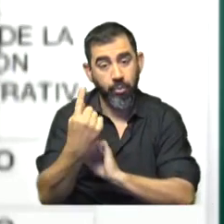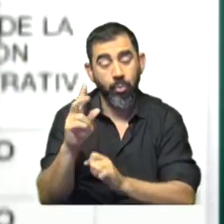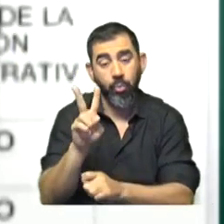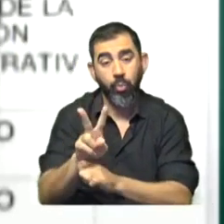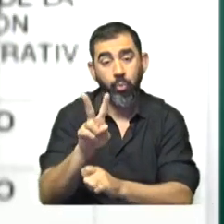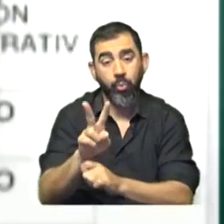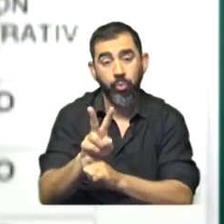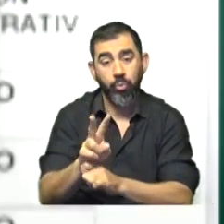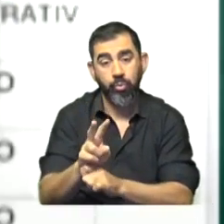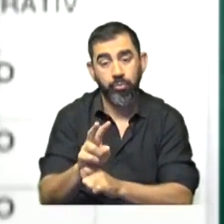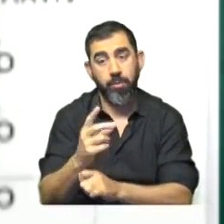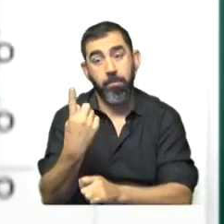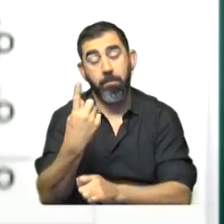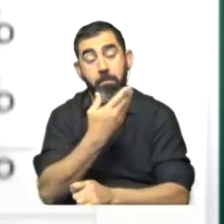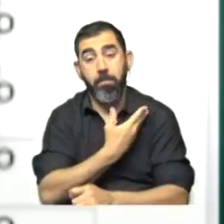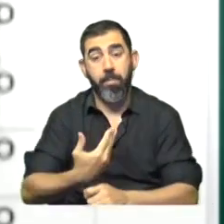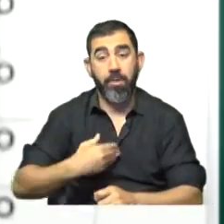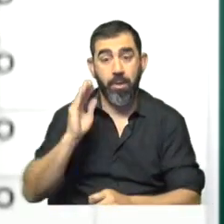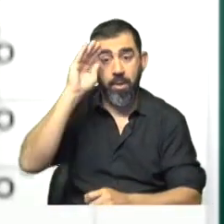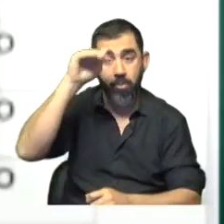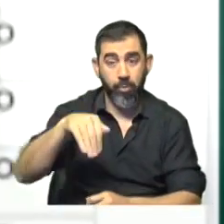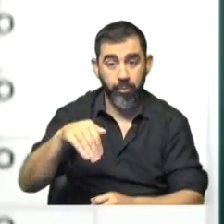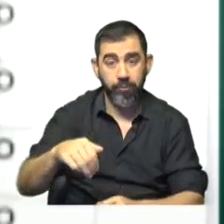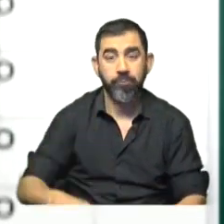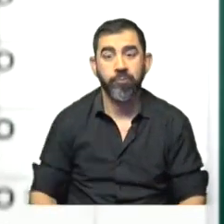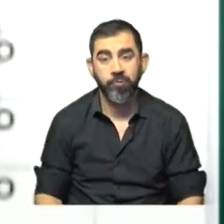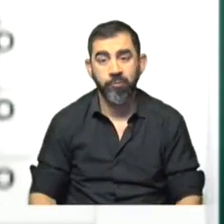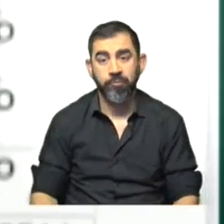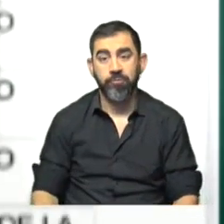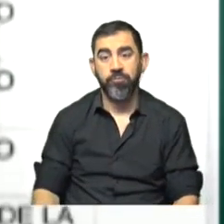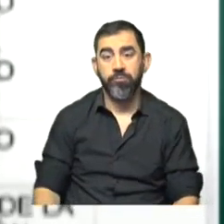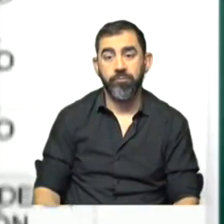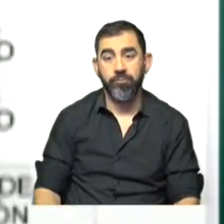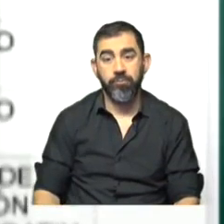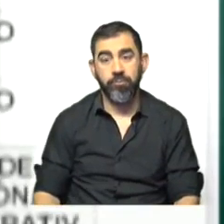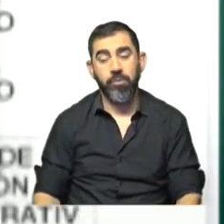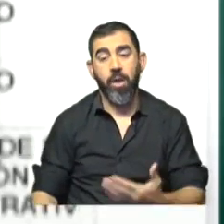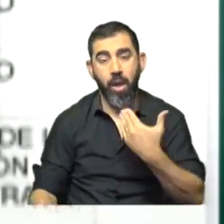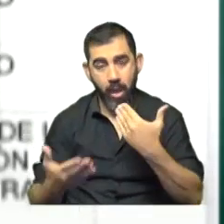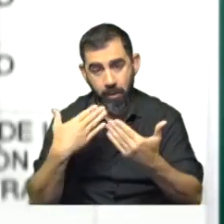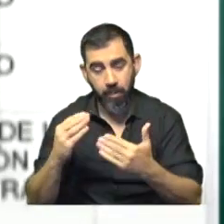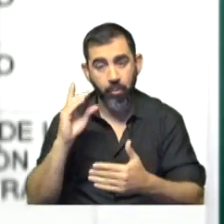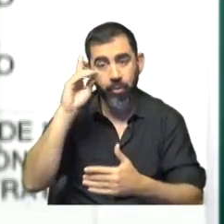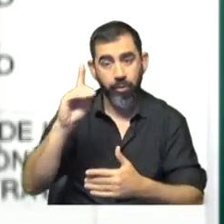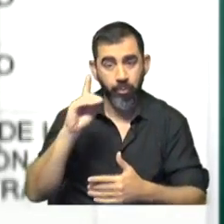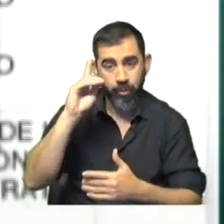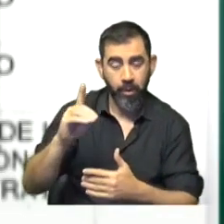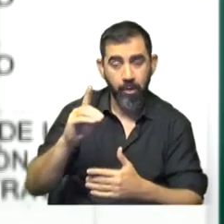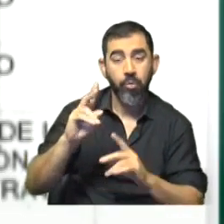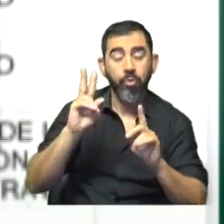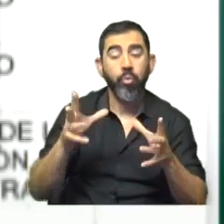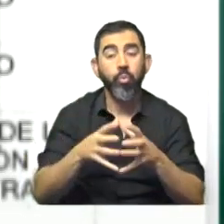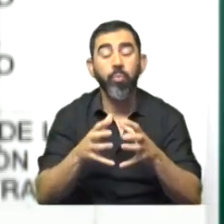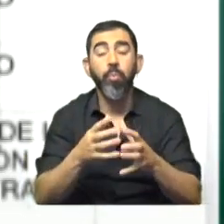custodios de nada más ni nada menos que el presidente de la República. Estamos conversando con nuestros compañeros diputados también y con toda la fuerza